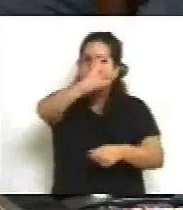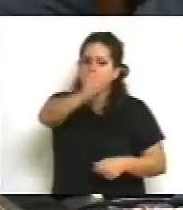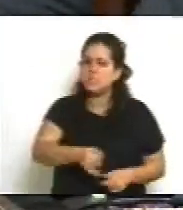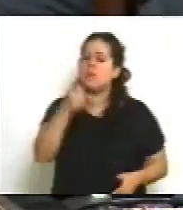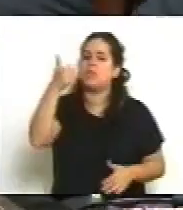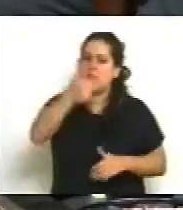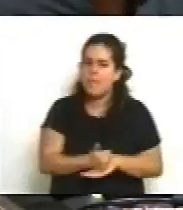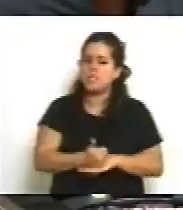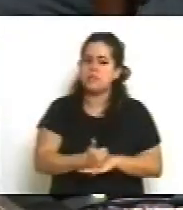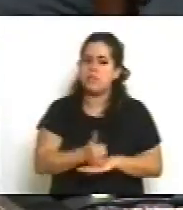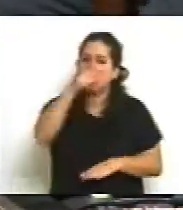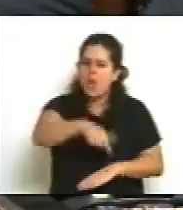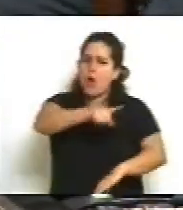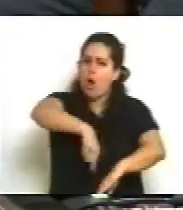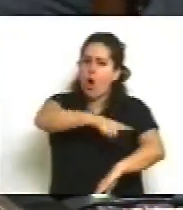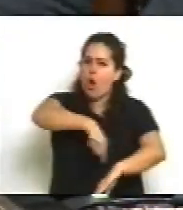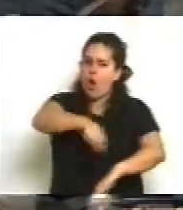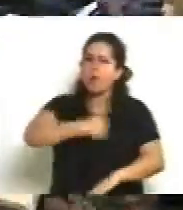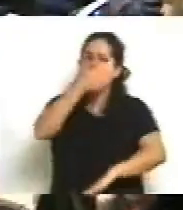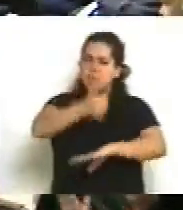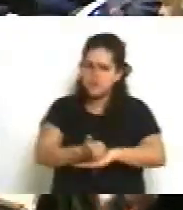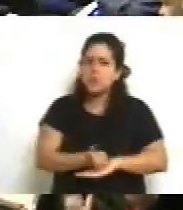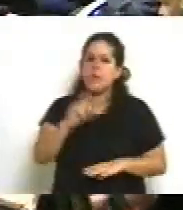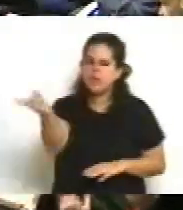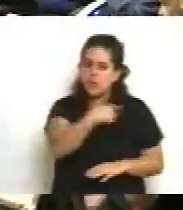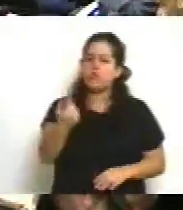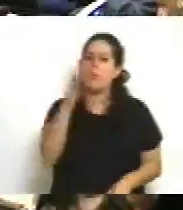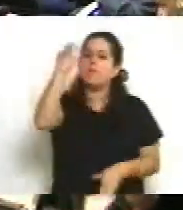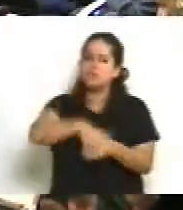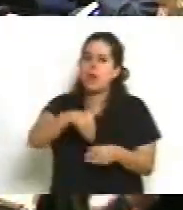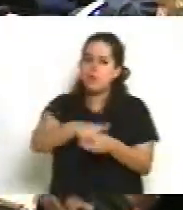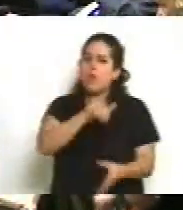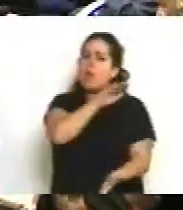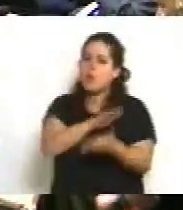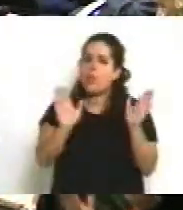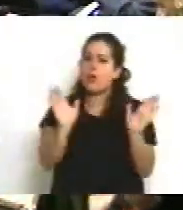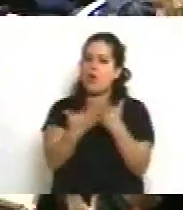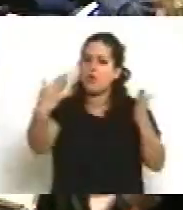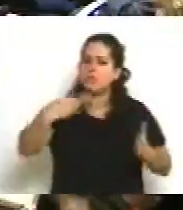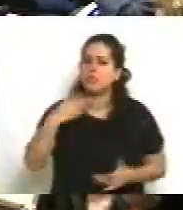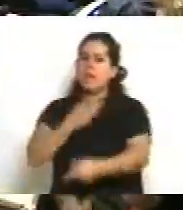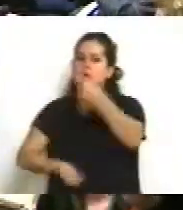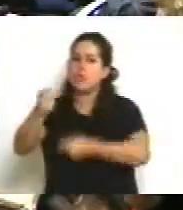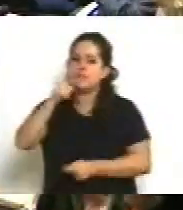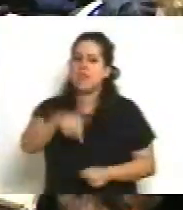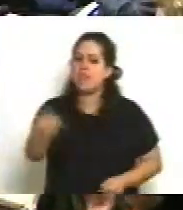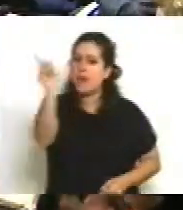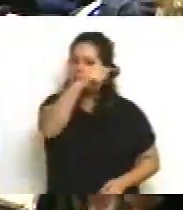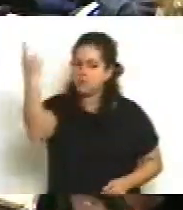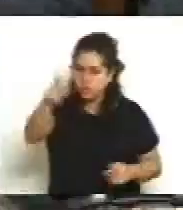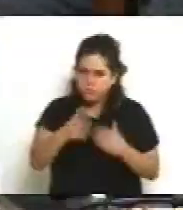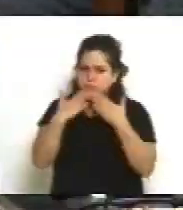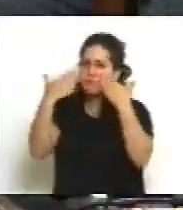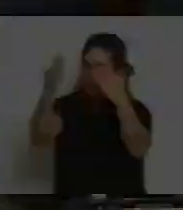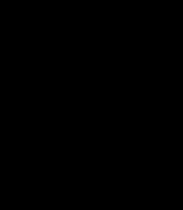horas. y que vamos a someter a votación el nuevo Código Civil y Comercial de la Nación. Gracias, señor